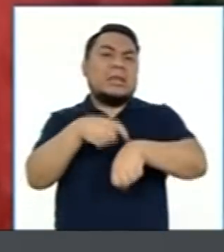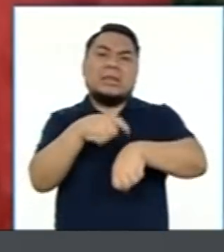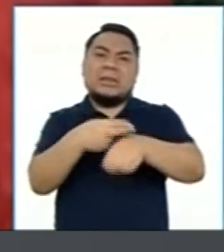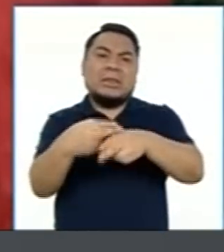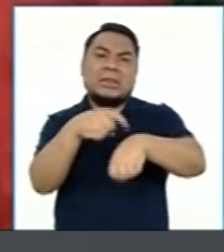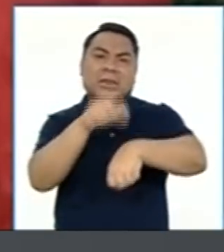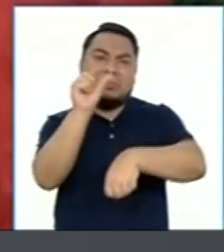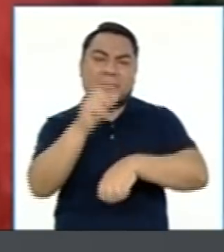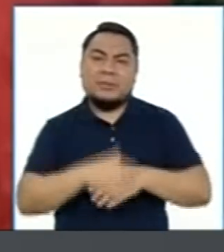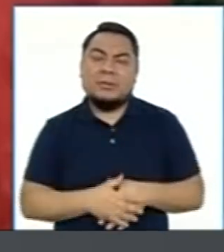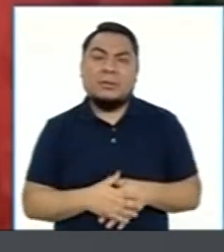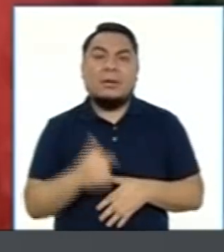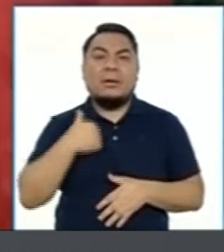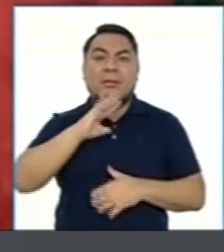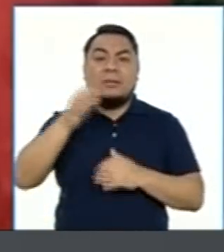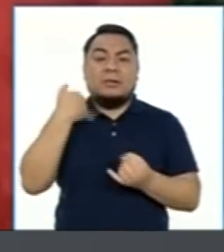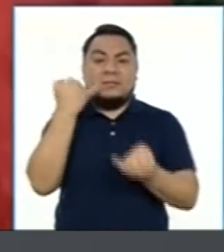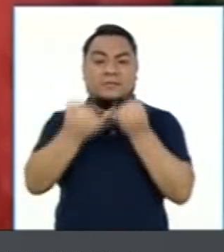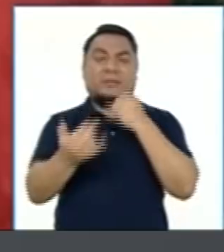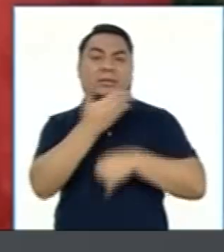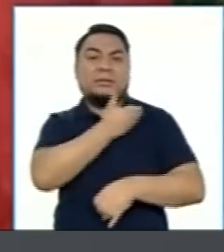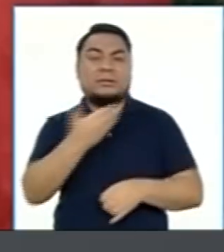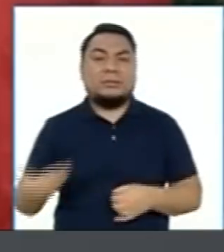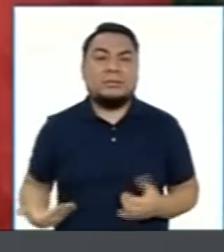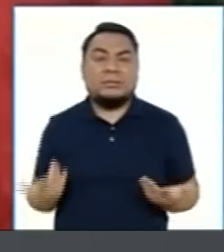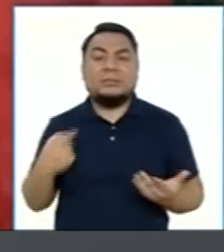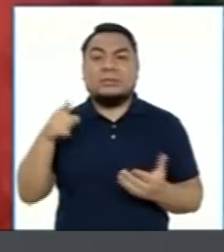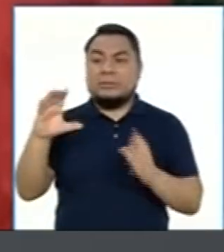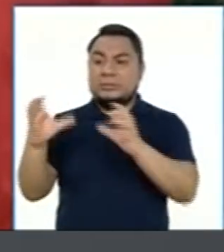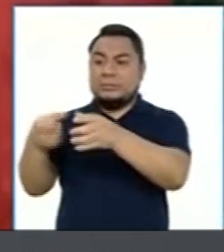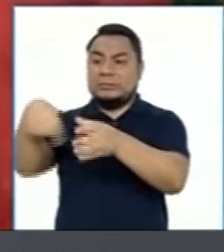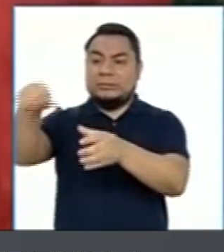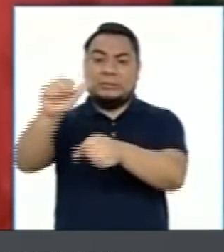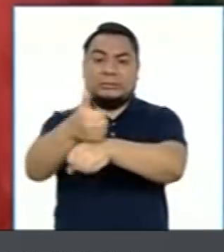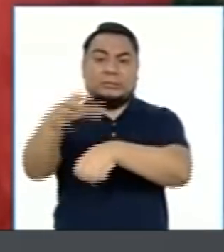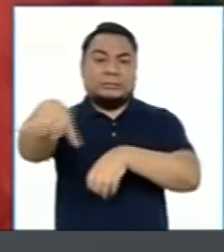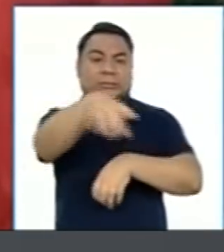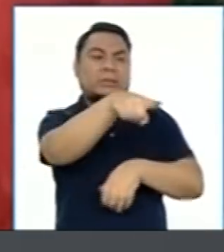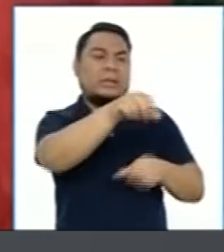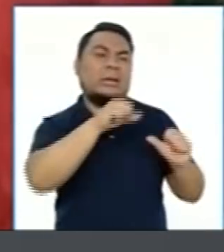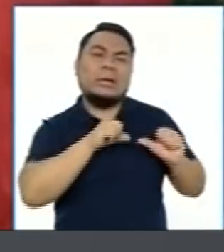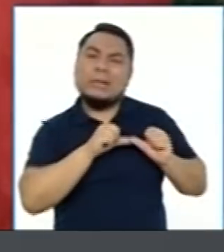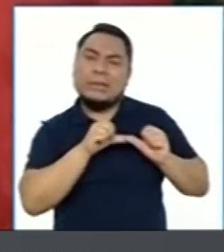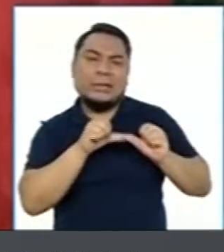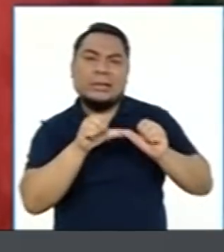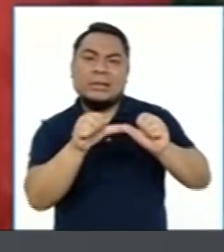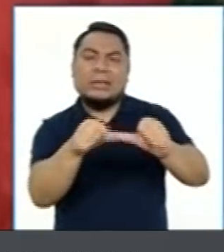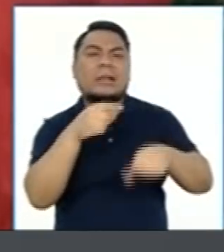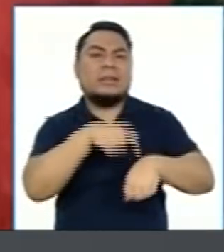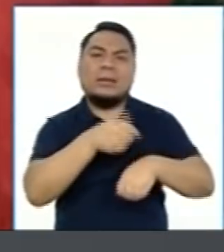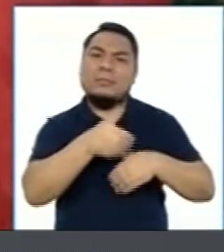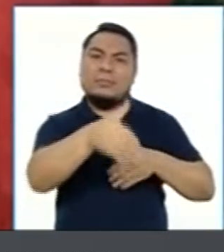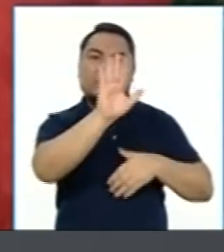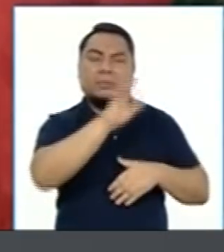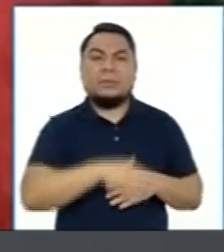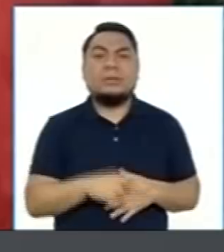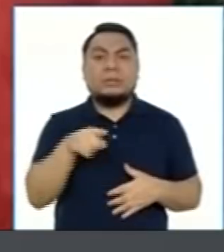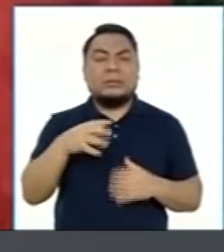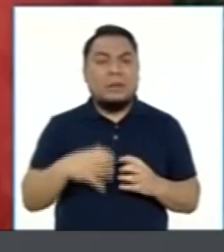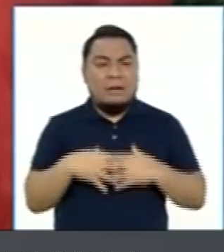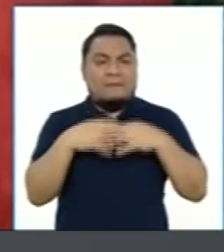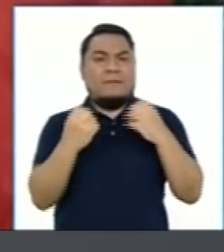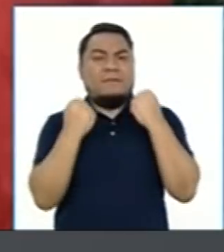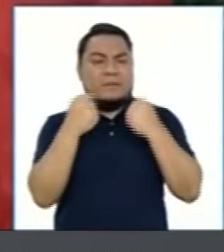un tiempo. Yo voy a dejar de ser presidente y las instituciones quedan, prevalecen, continúan con el tiempo. Y hay que